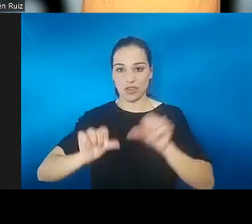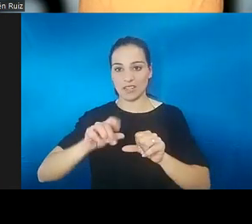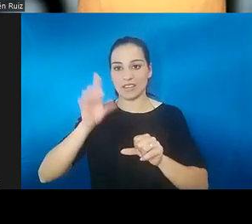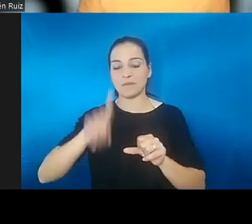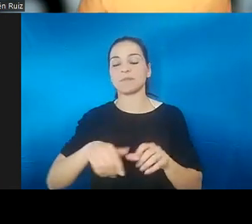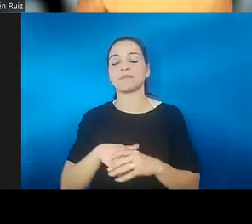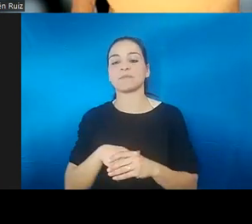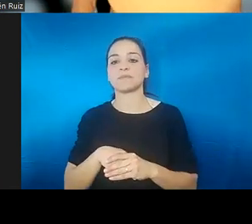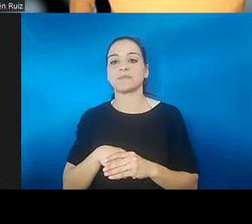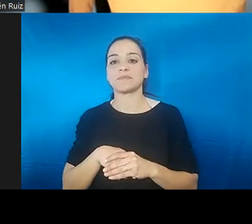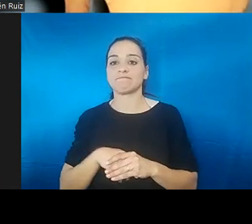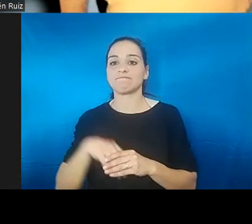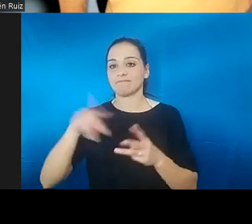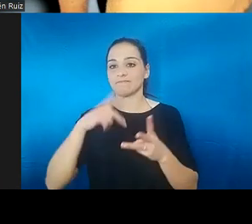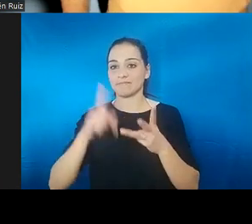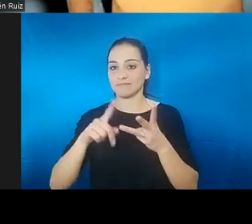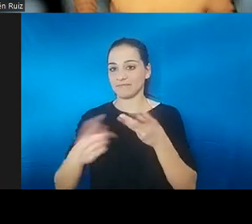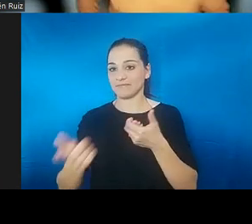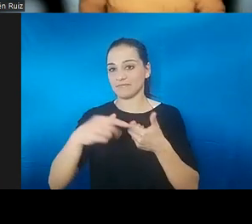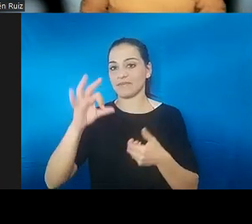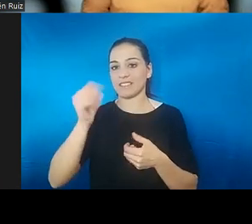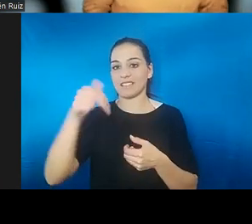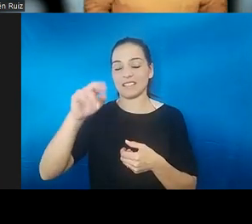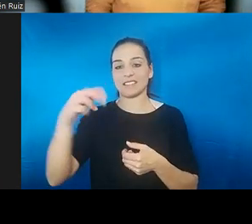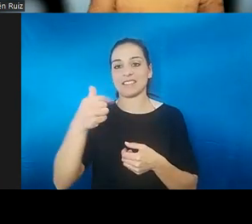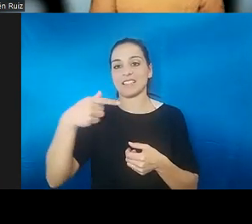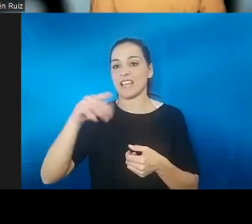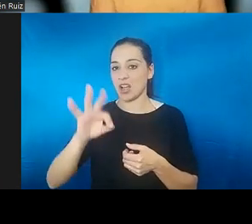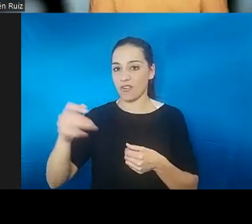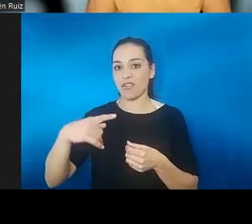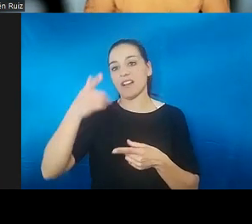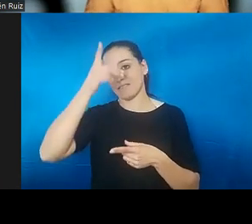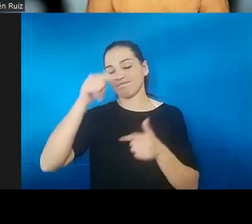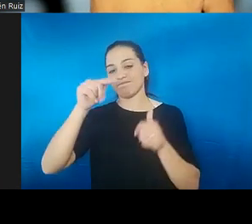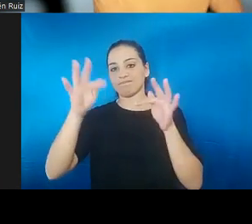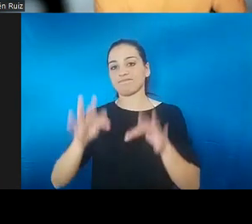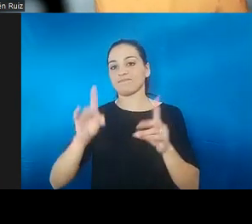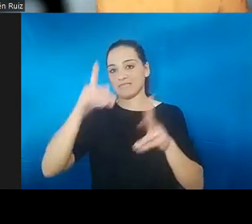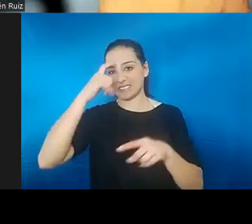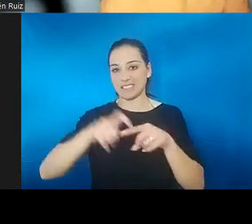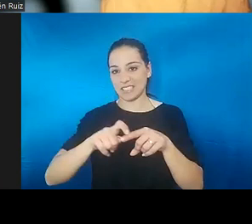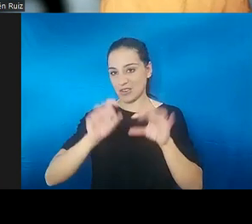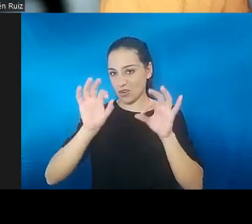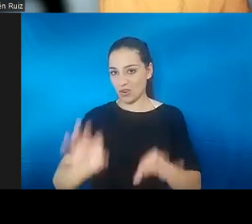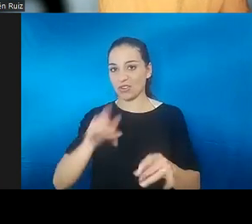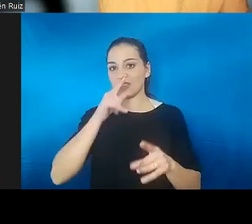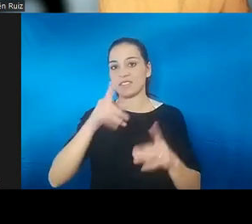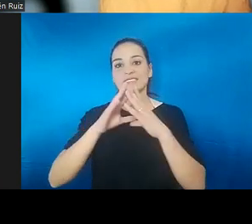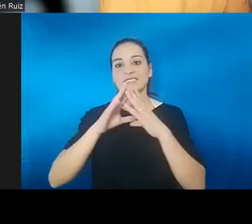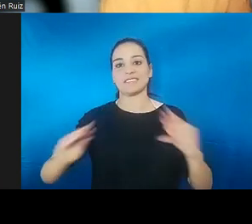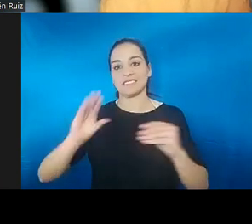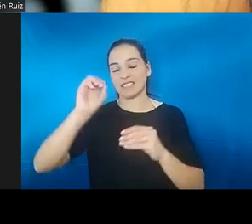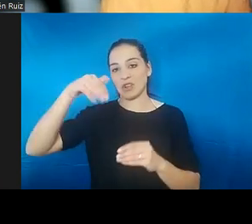MIR. En tercer lugar intervendrá Santiago Lanzuela, que es licenciado en Psicología por la Universidad Potificia de Comillas.